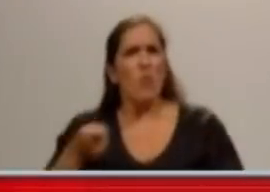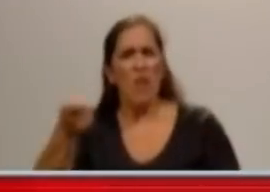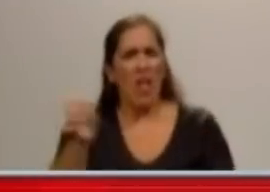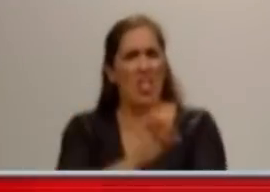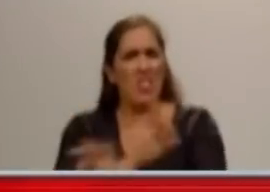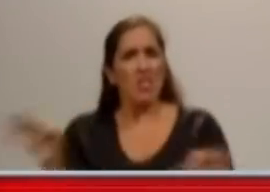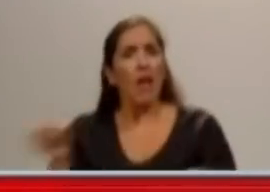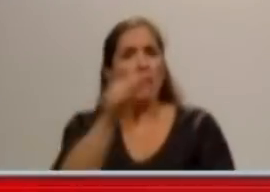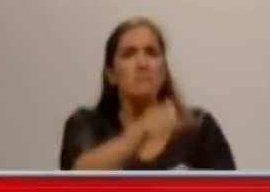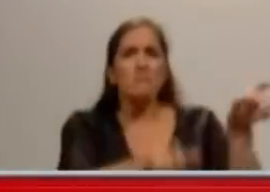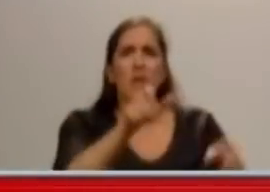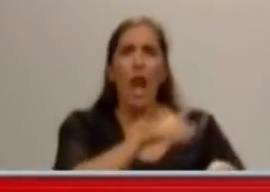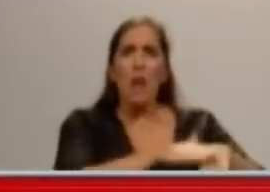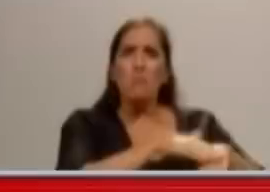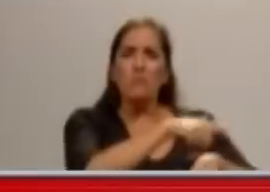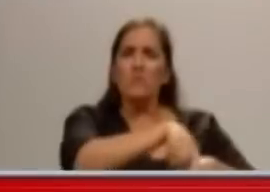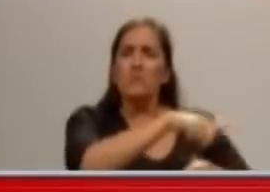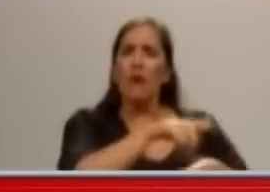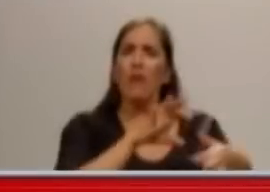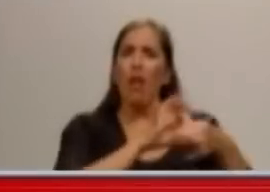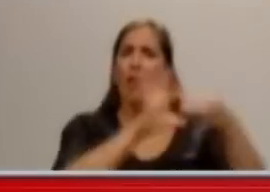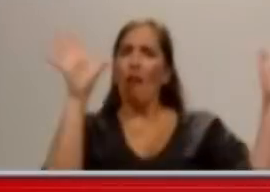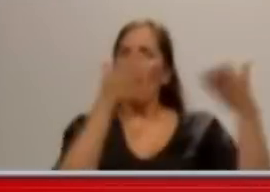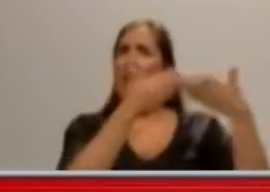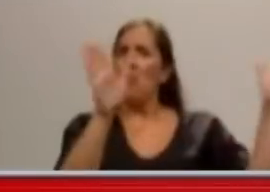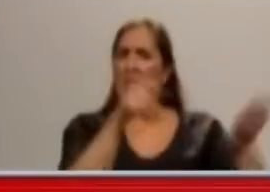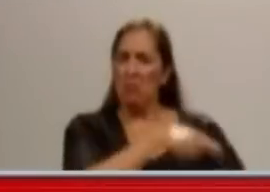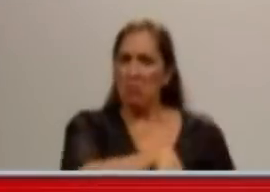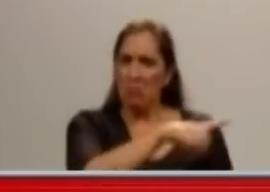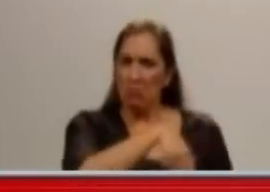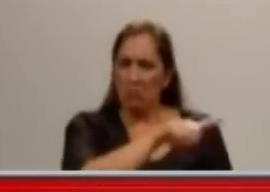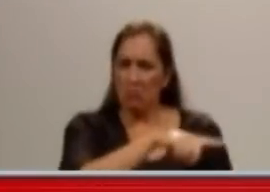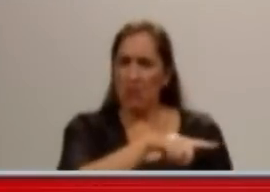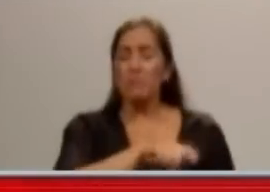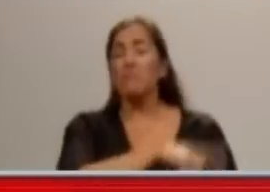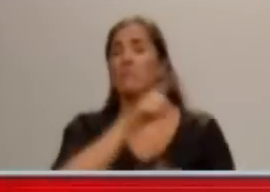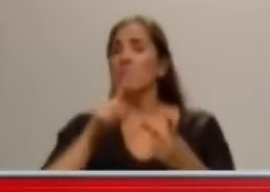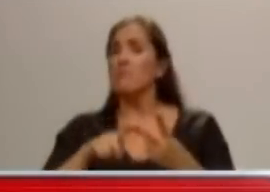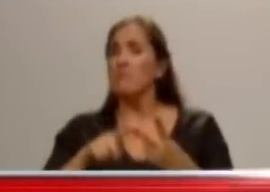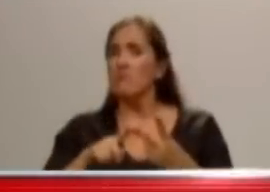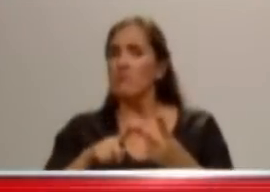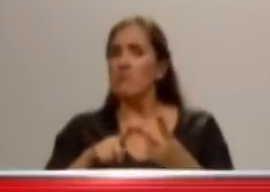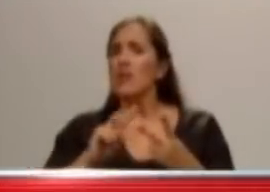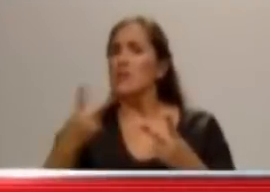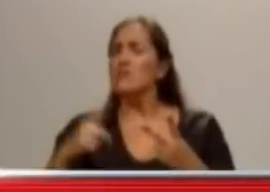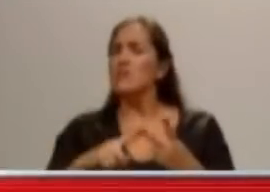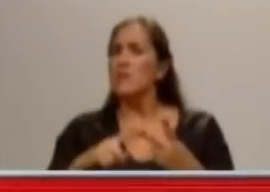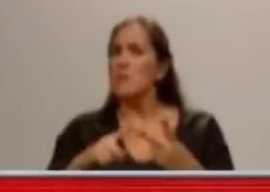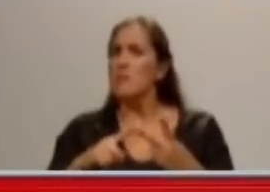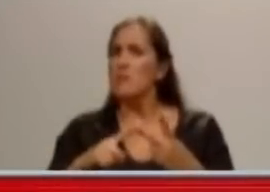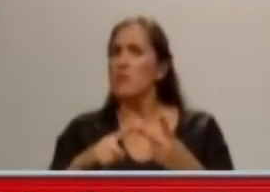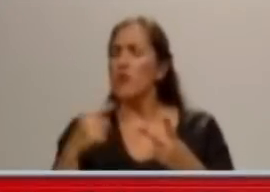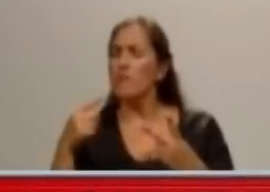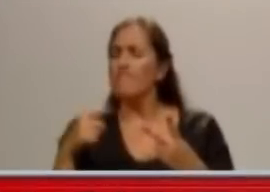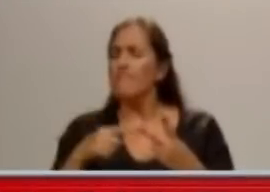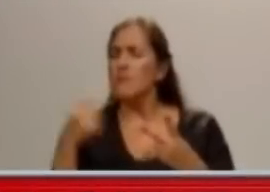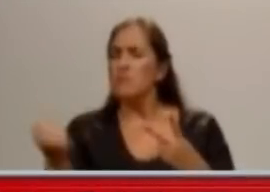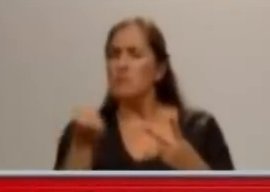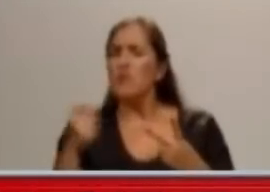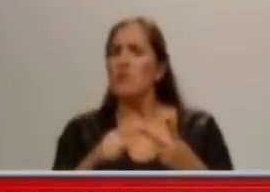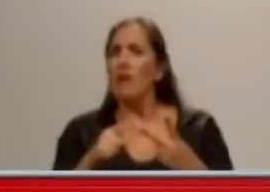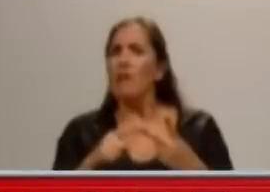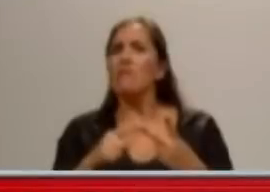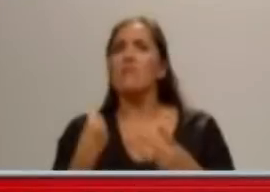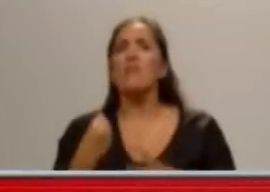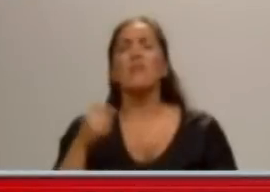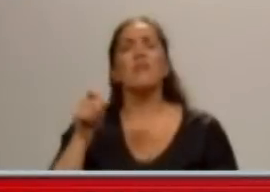encargó rápidamente de desmontar. Como consecuencia de esto, Gustavo Vélez fue echado del gobierno cuando se denunció a este uso, ¿no es cierto?